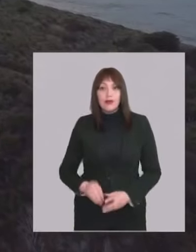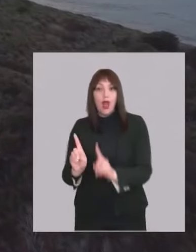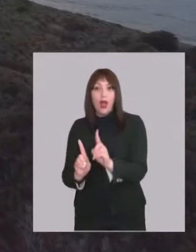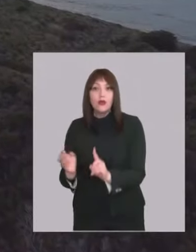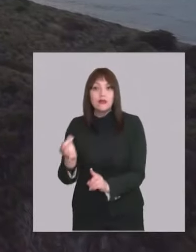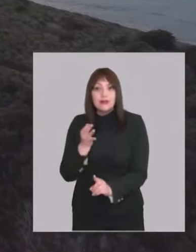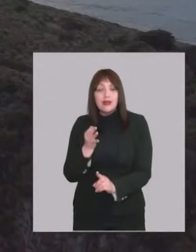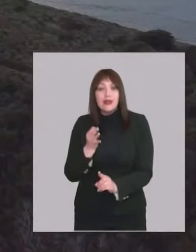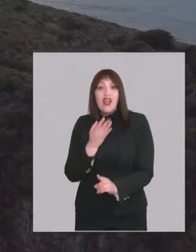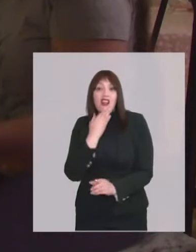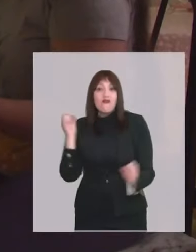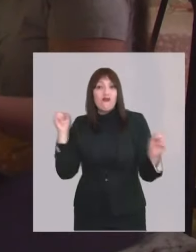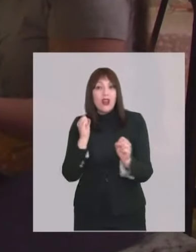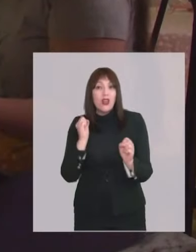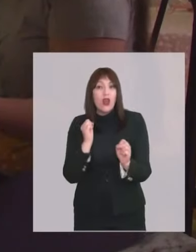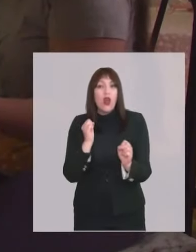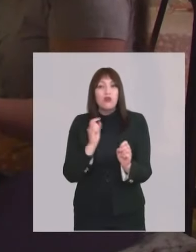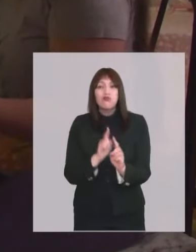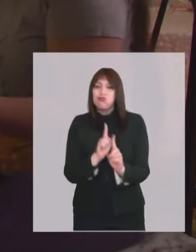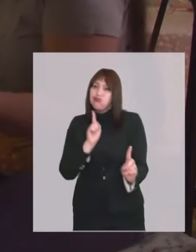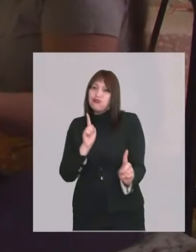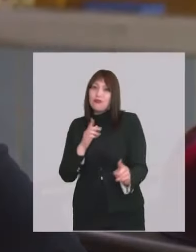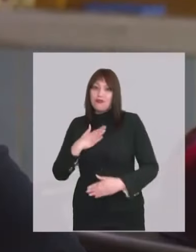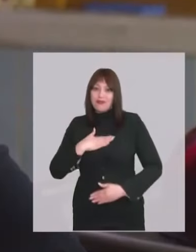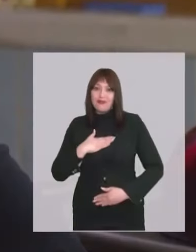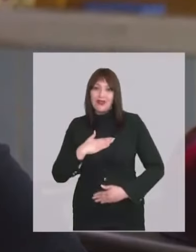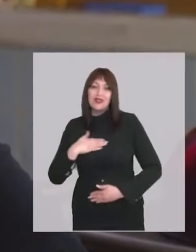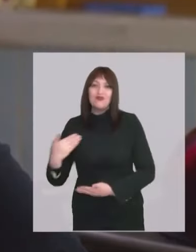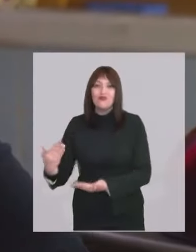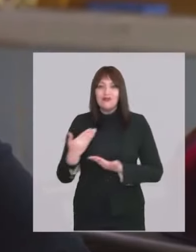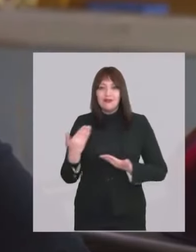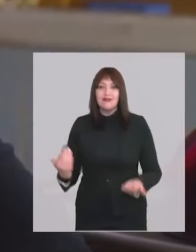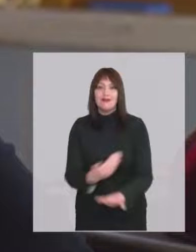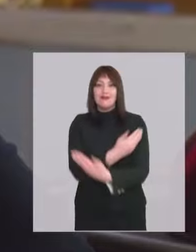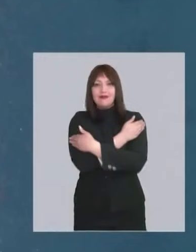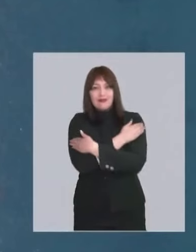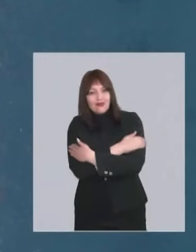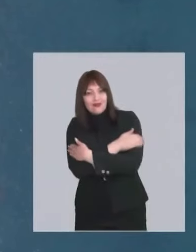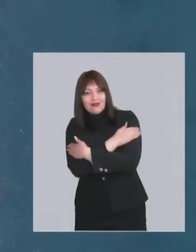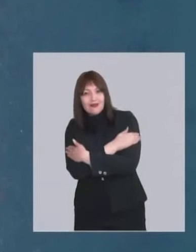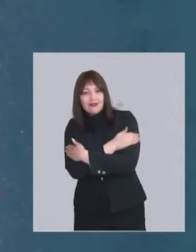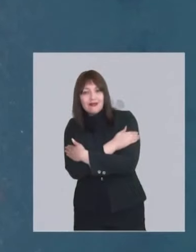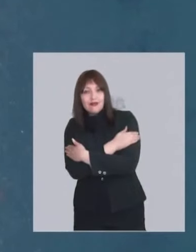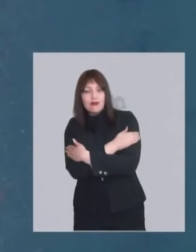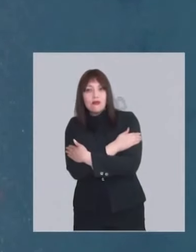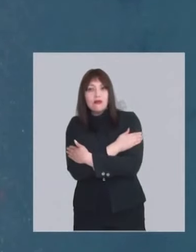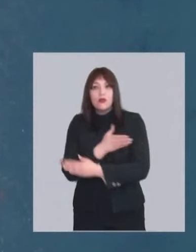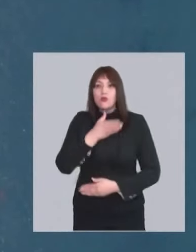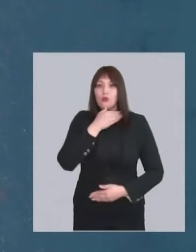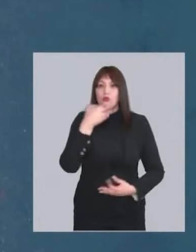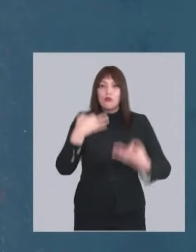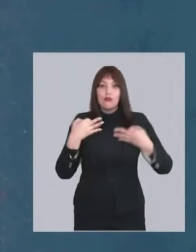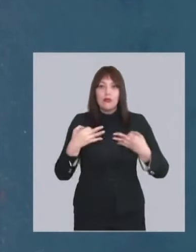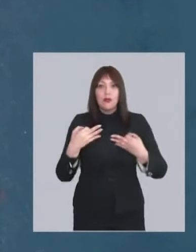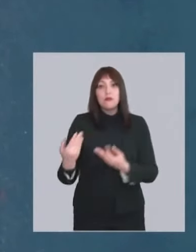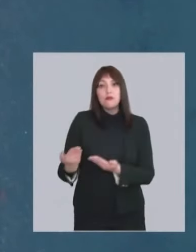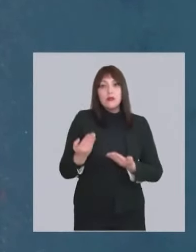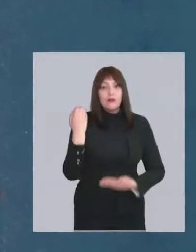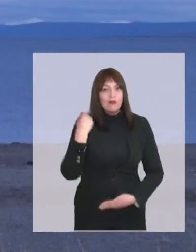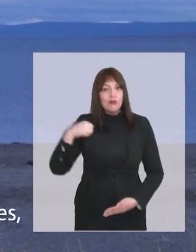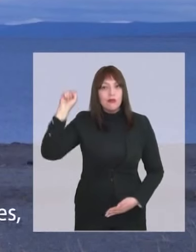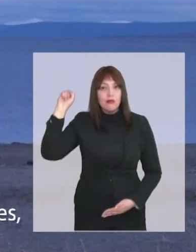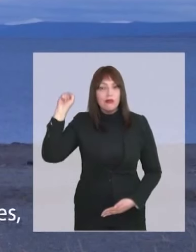Algunos dicen que el frío te aísla, pero para mí el frío invita a juntarse, a abrazarse, así como la injusticia invita a rebelarse.